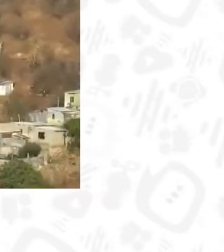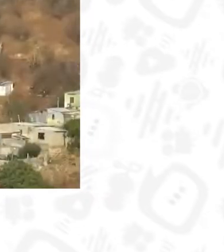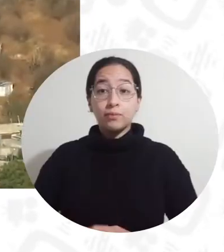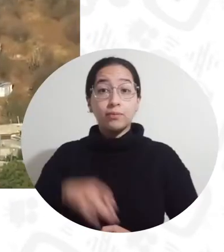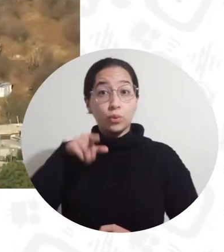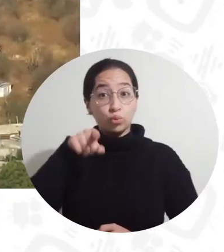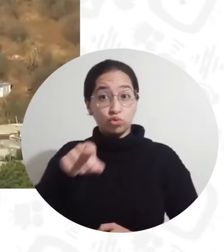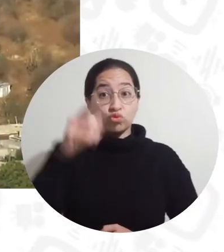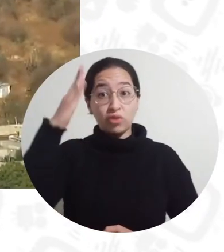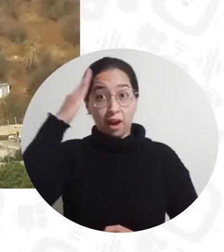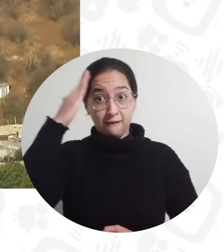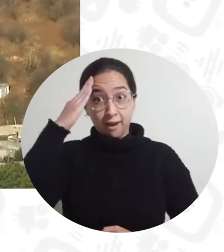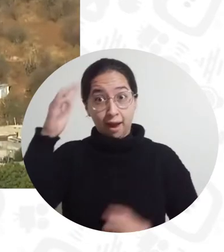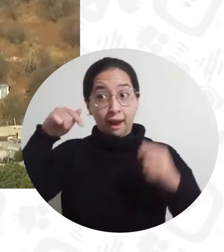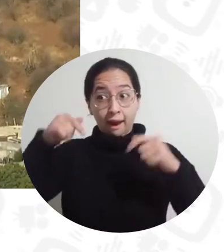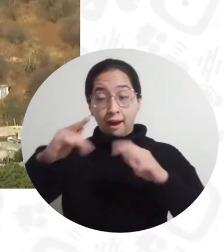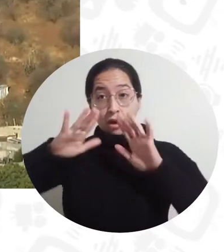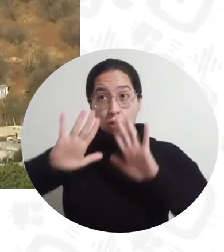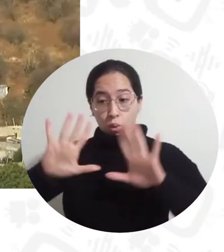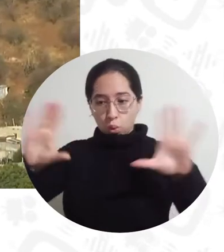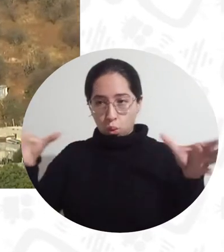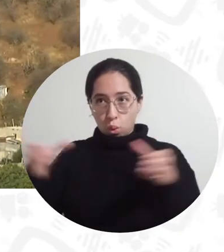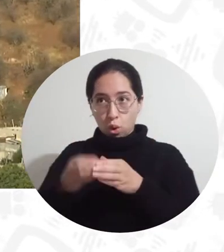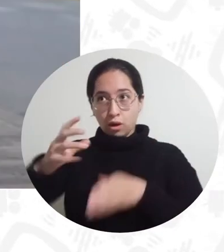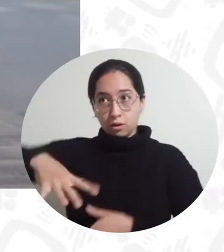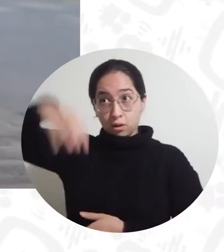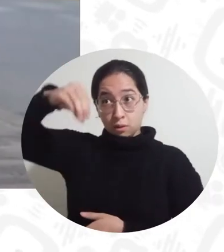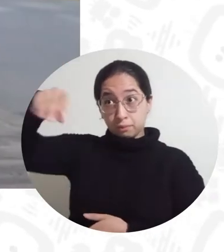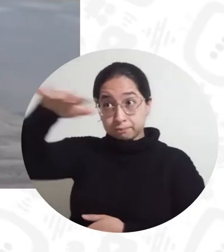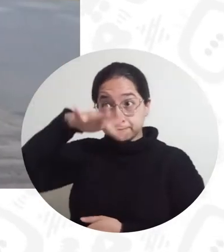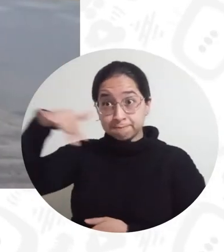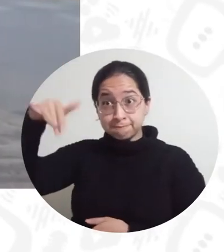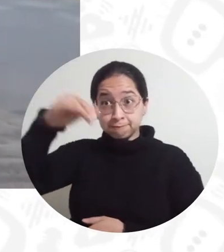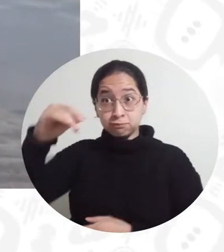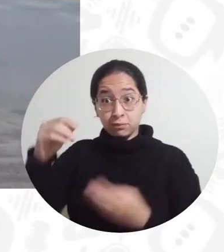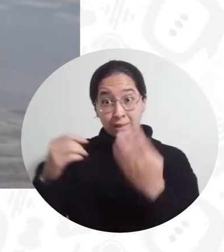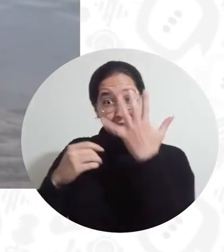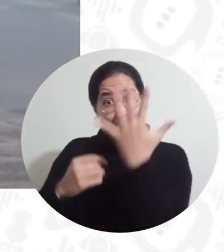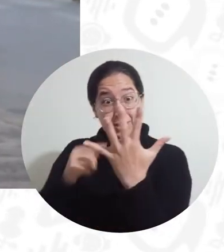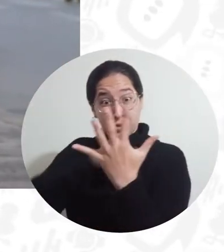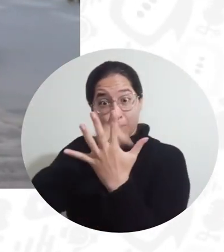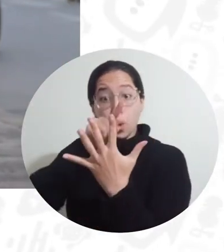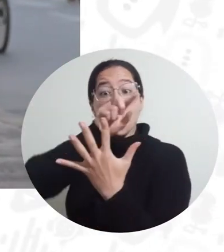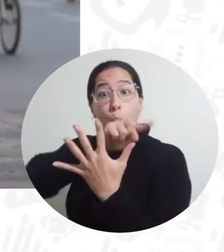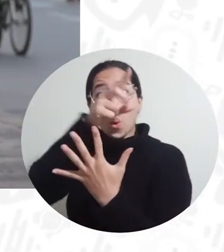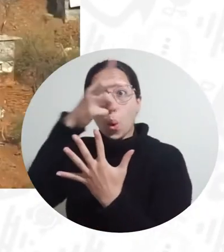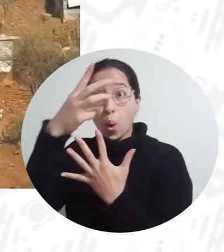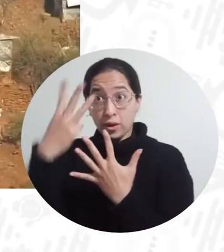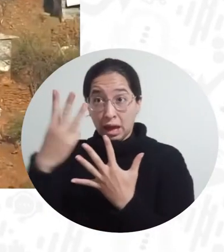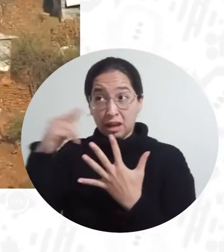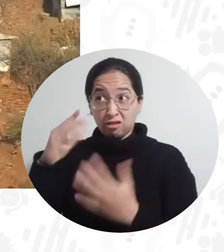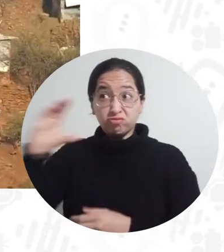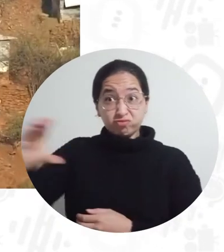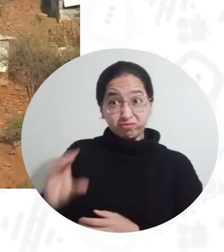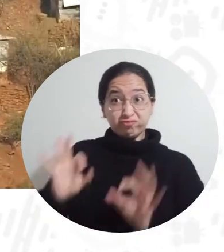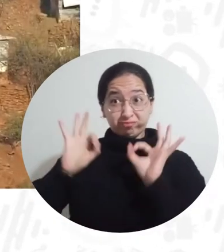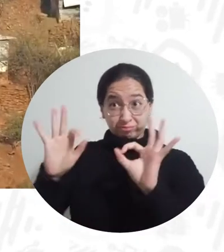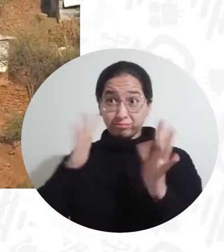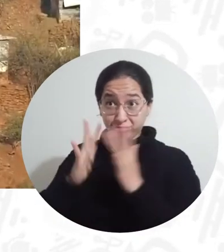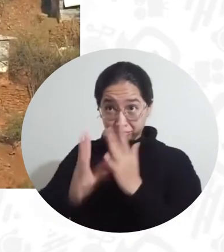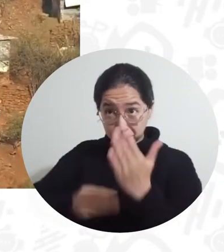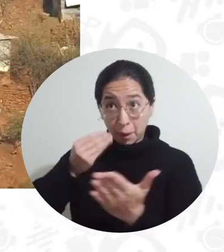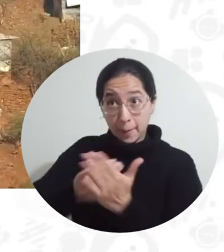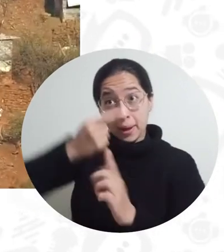¿Sabía que en el departamento del Magdalena tres de cada cinco personas no tienen suficientes ingresos para comer bien, pagar arriendo y servicios